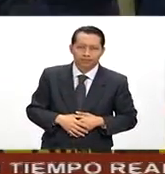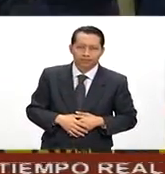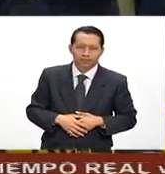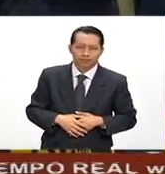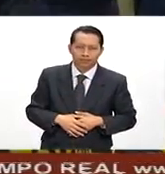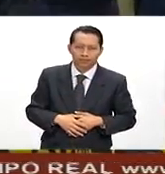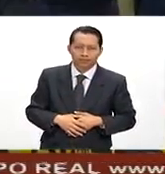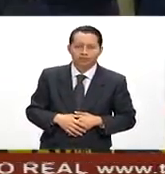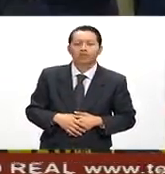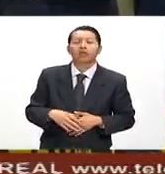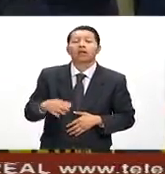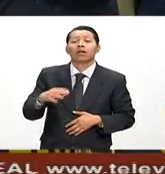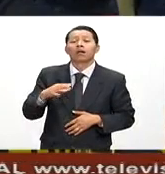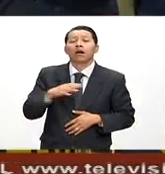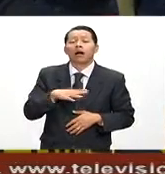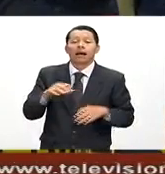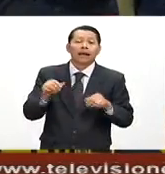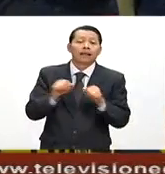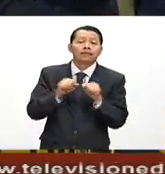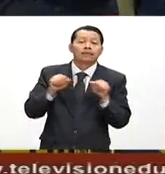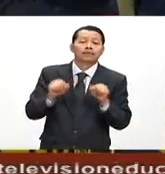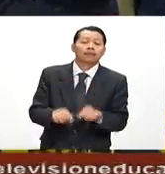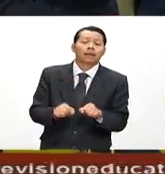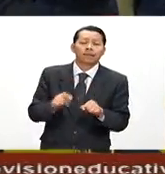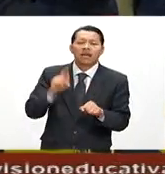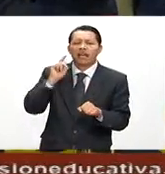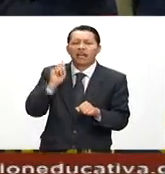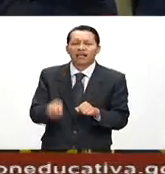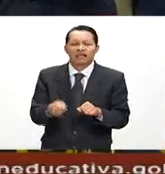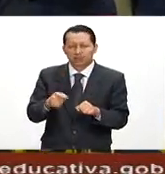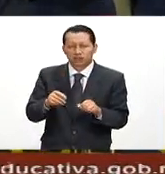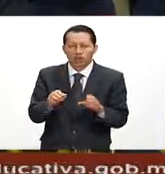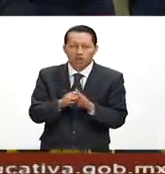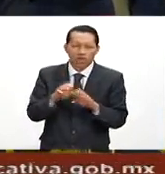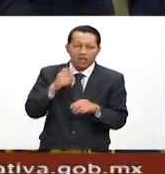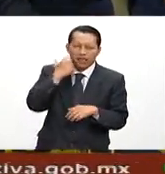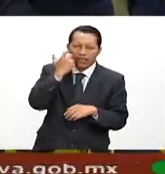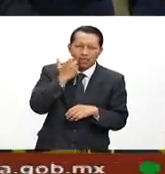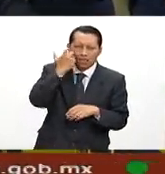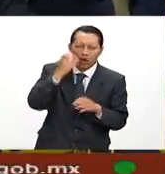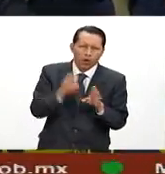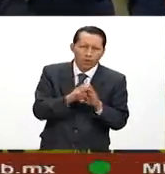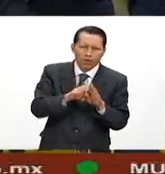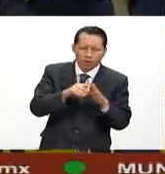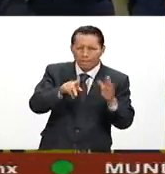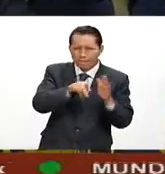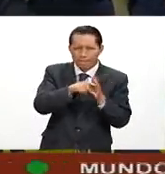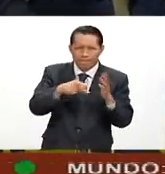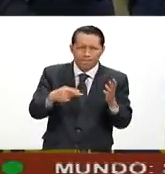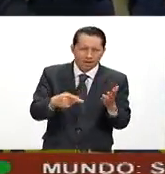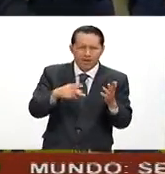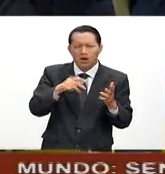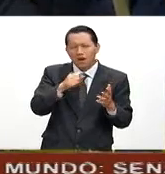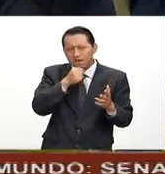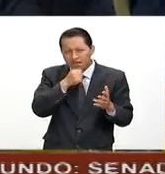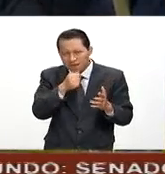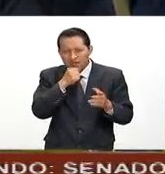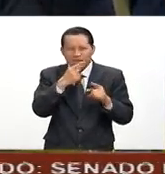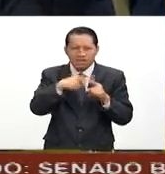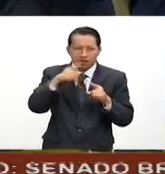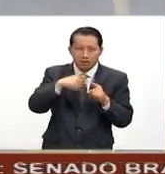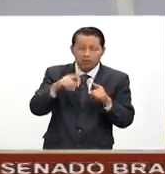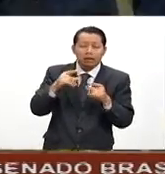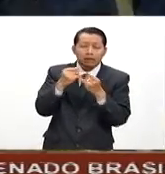Una gran parte del sistema amañado es la prensa. Pueden tomar una pequeña historia y convertirla en un gran